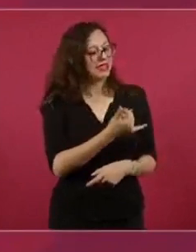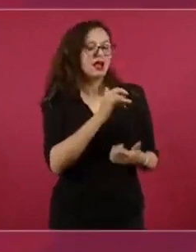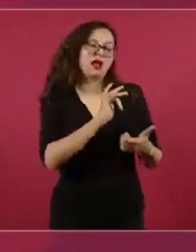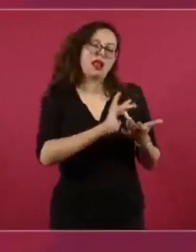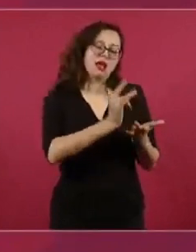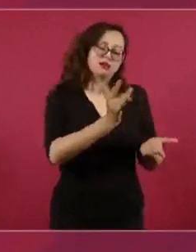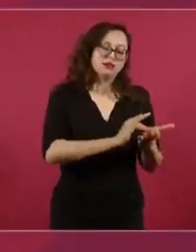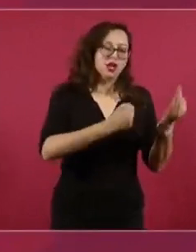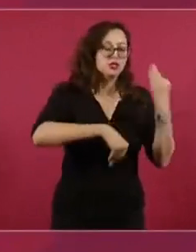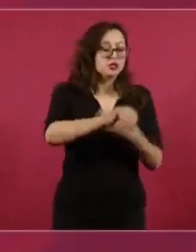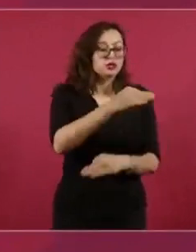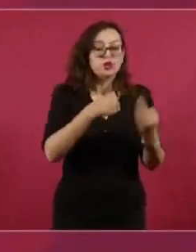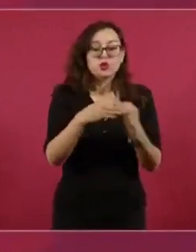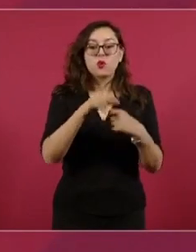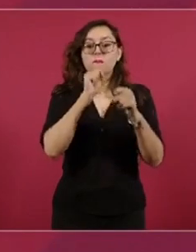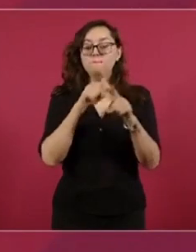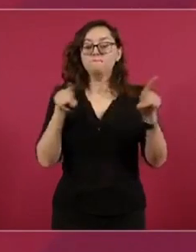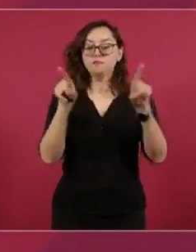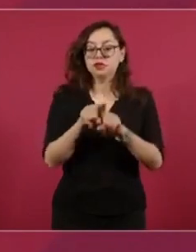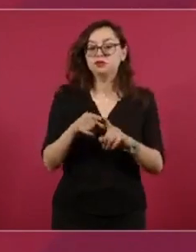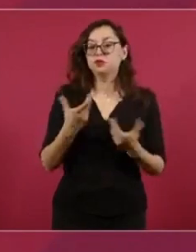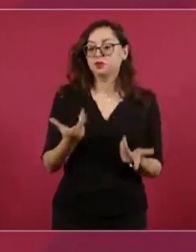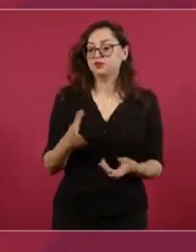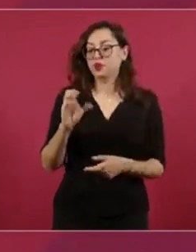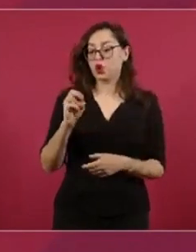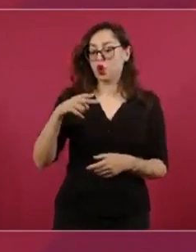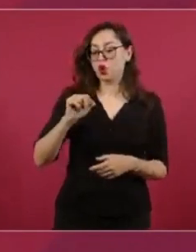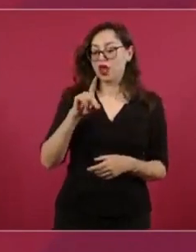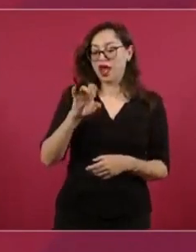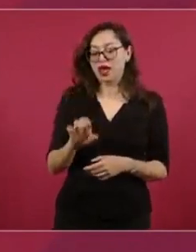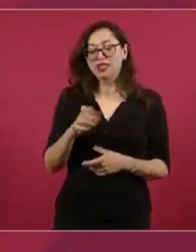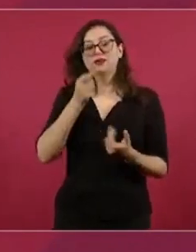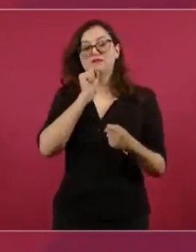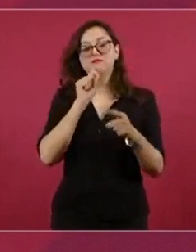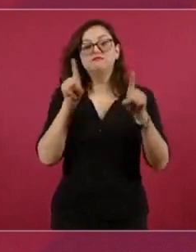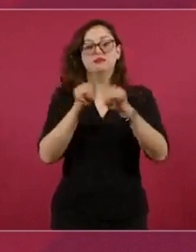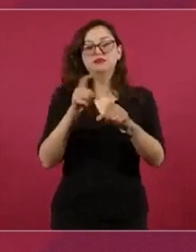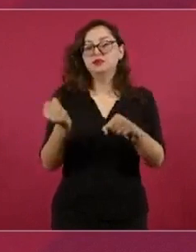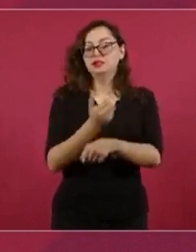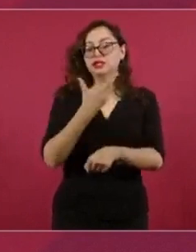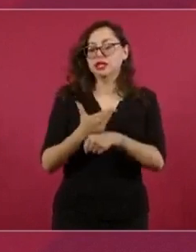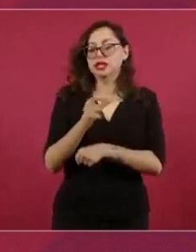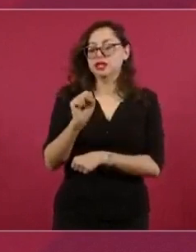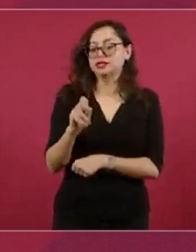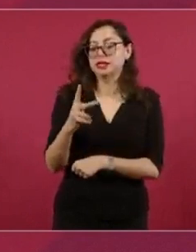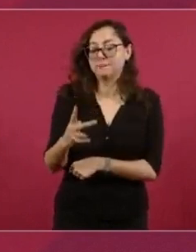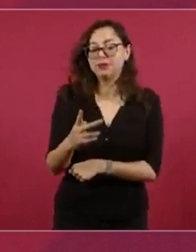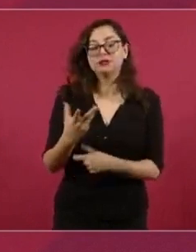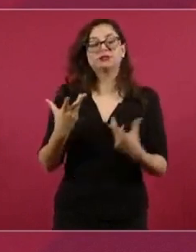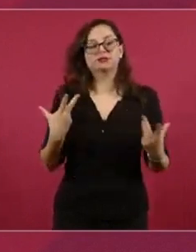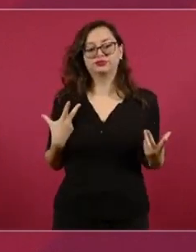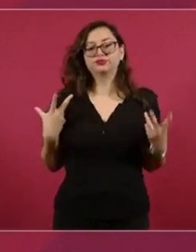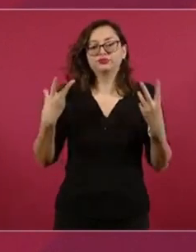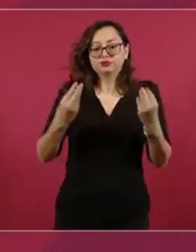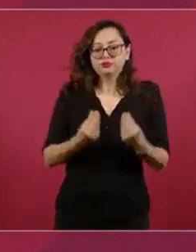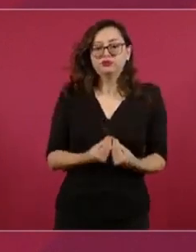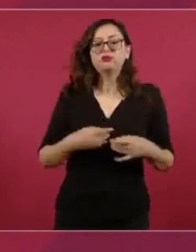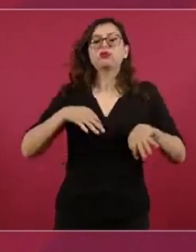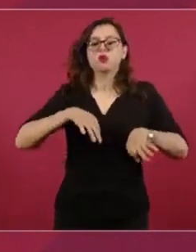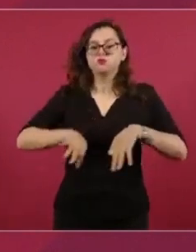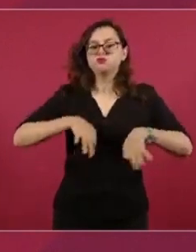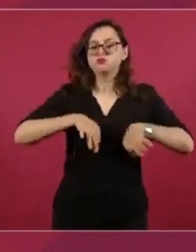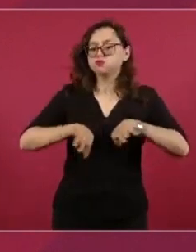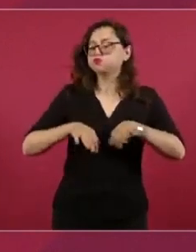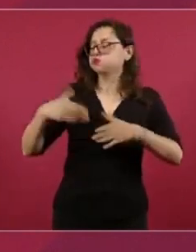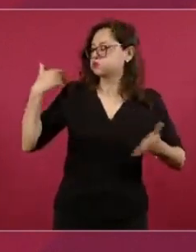quien junto con todo el equipo de CONADE, igual que el equipo de Secretaría de Educación Pública, se trabajó durante todo